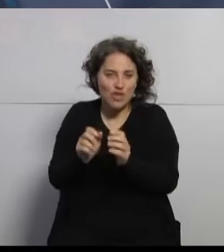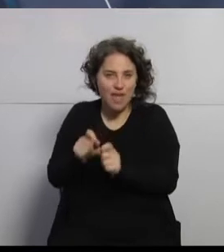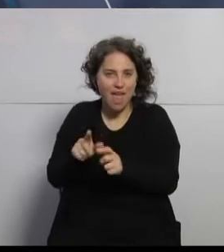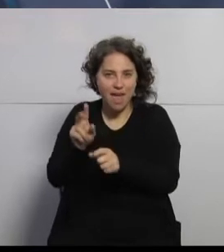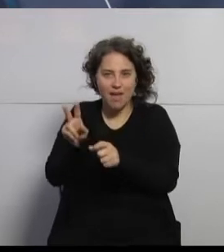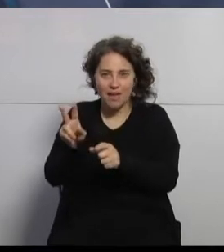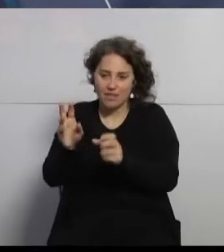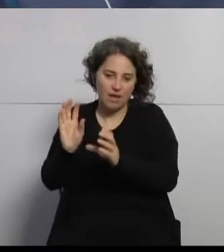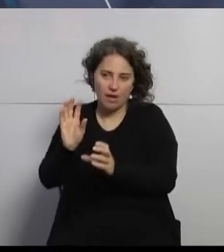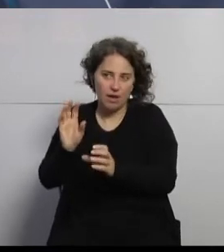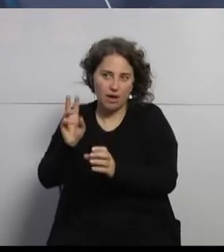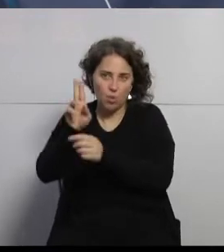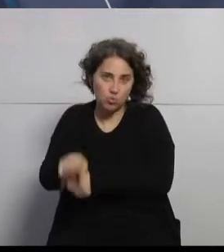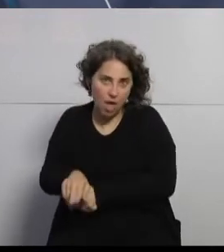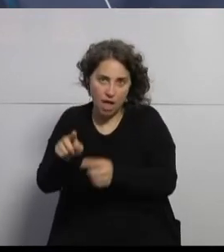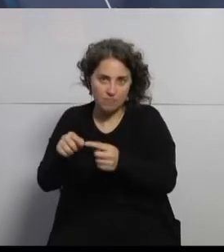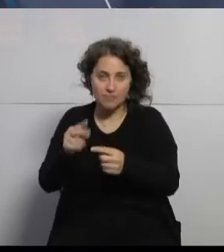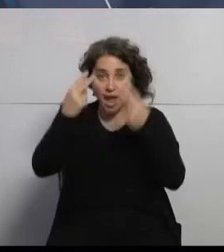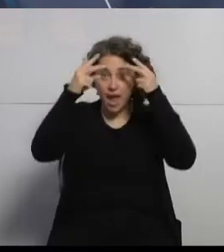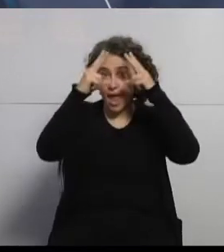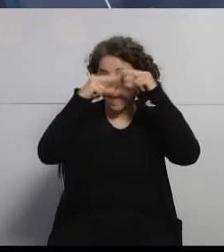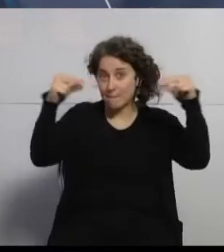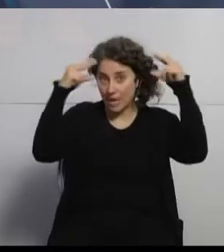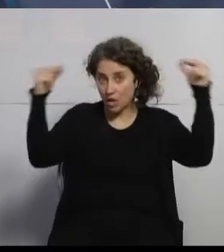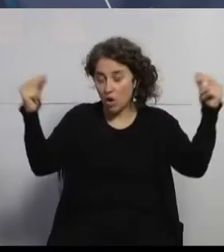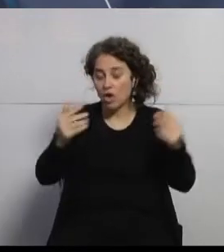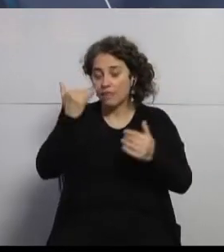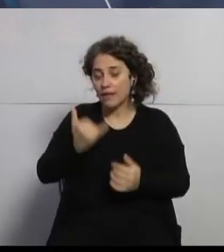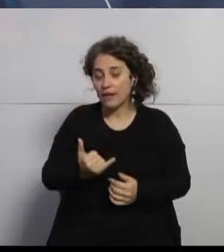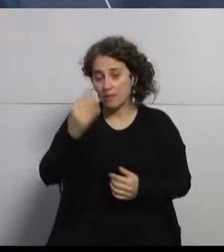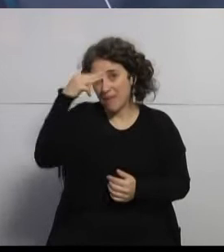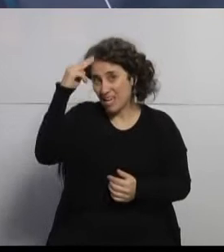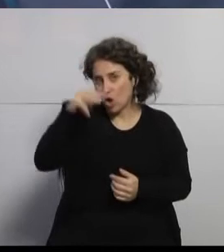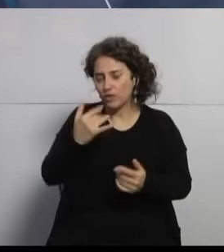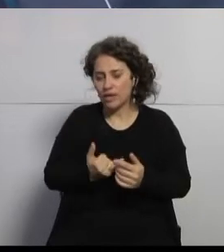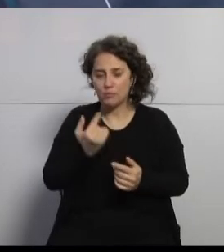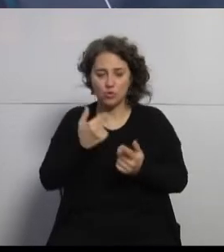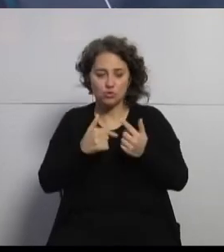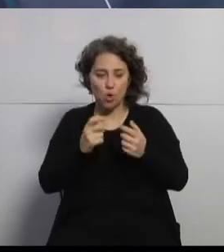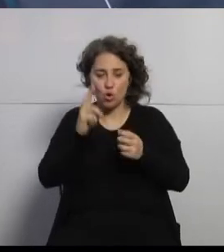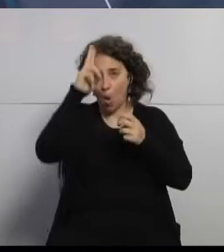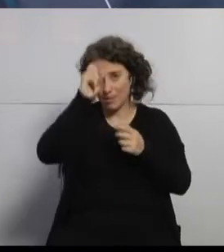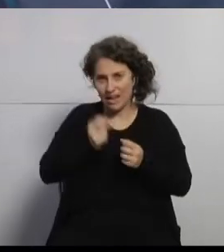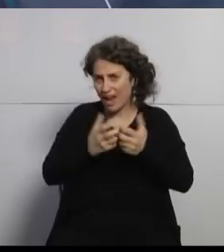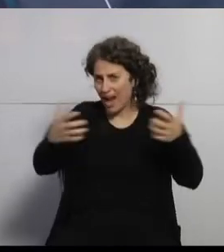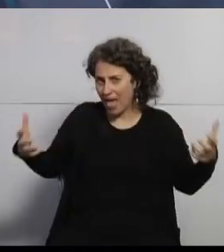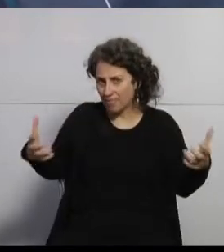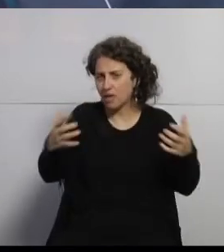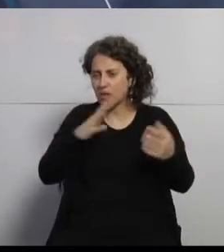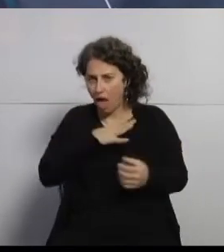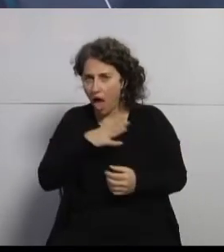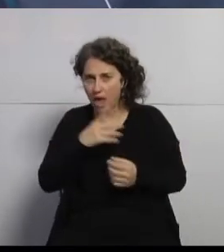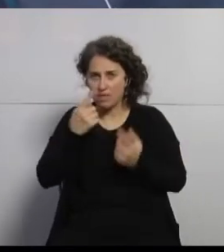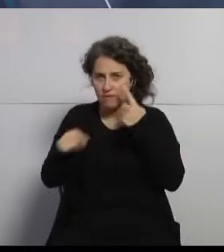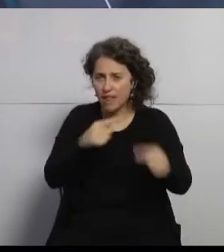En México tenemos experiencias para todo el proceso de atención en hospitales grandes y en una institución grande de aseguramiento